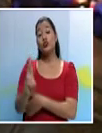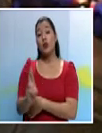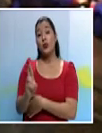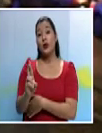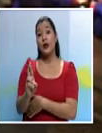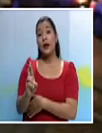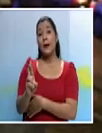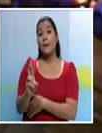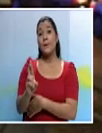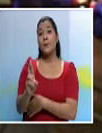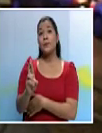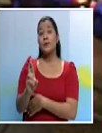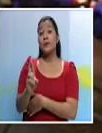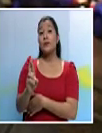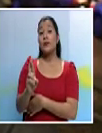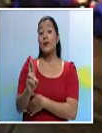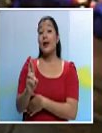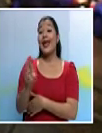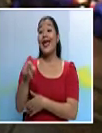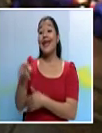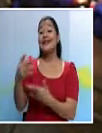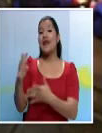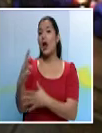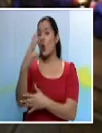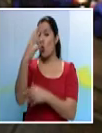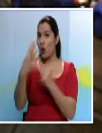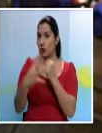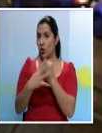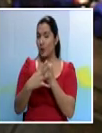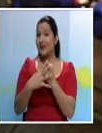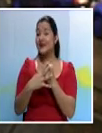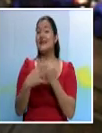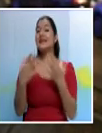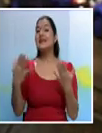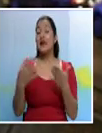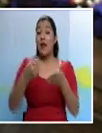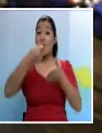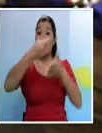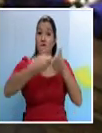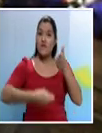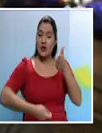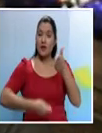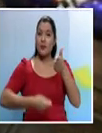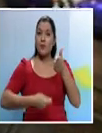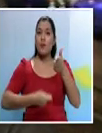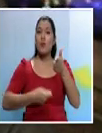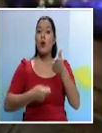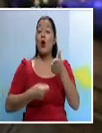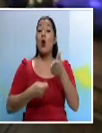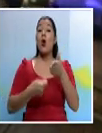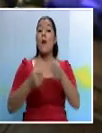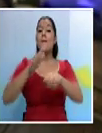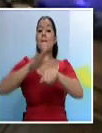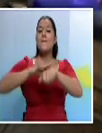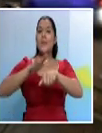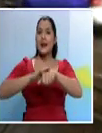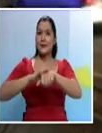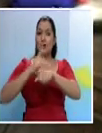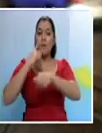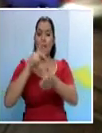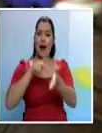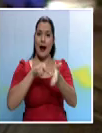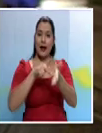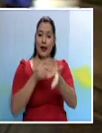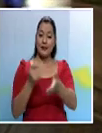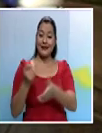en cuatro oportunidades firmó lo que es darle contenido presupuestario a una